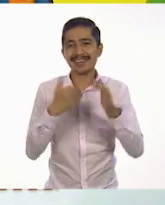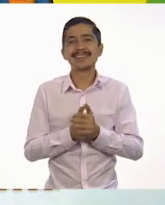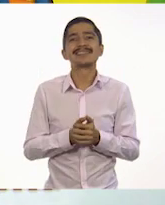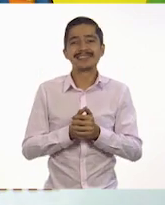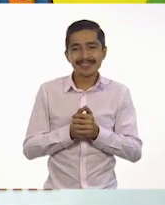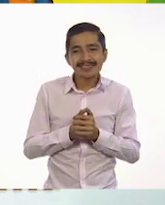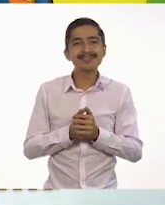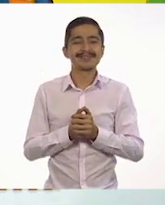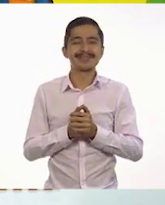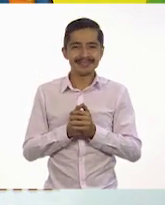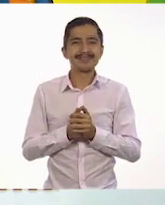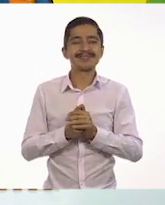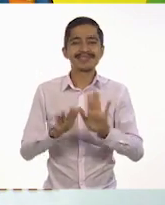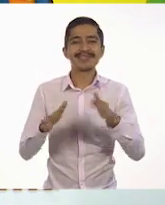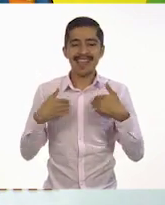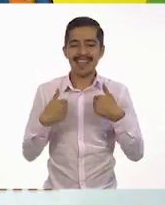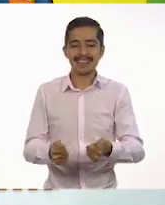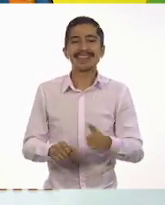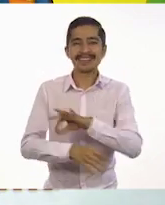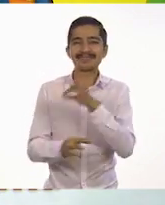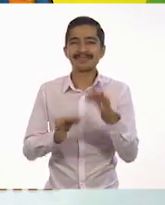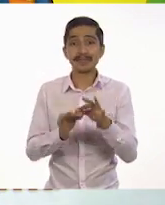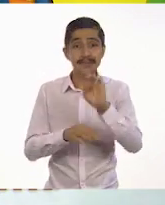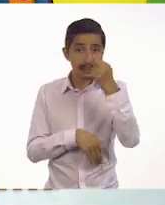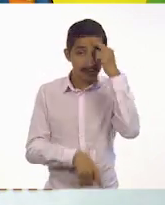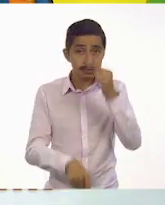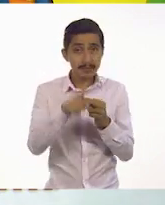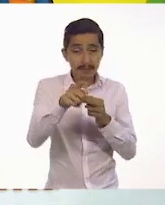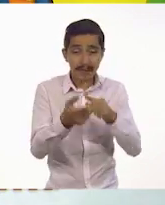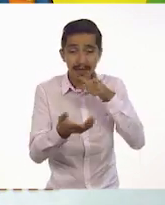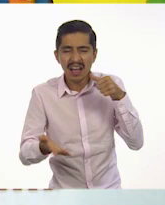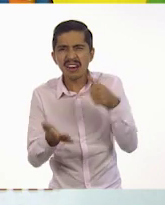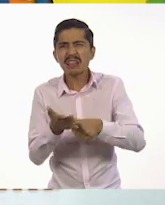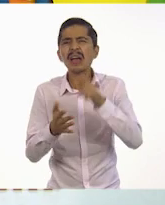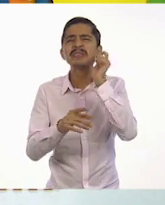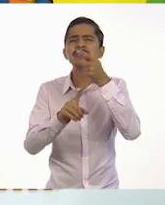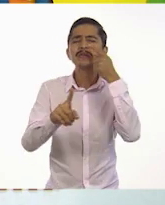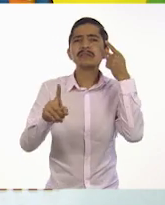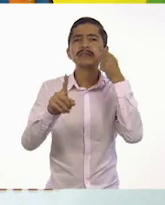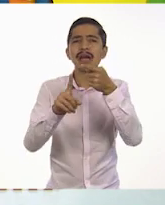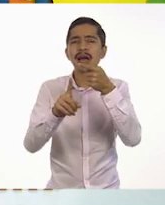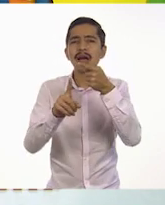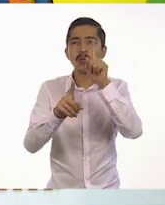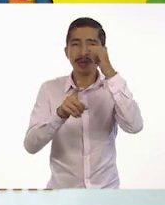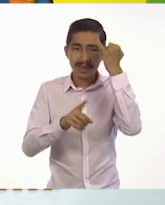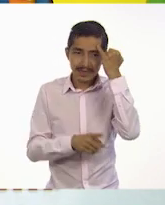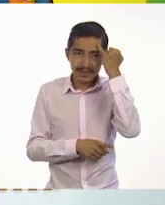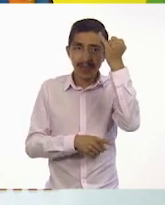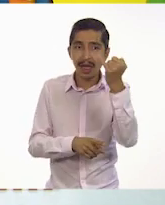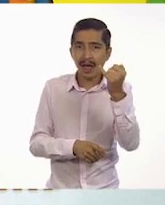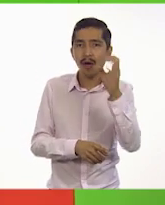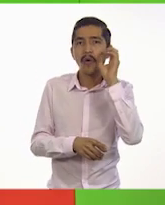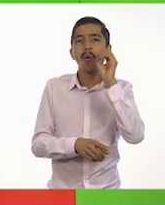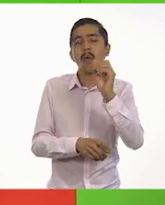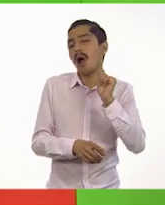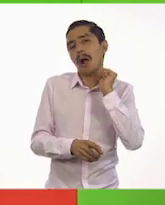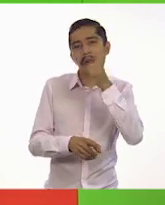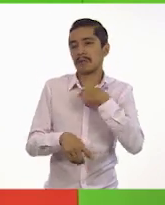entendimos. Sí, ahora sí. Recuerda que las cartas tienen la finalidad de transmitir una idea o un mensaje.